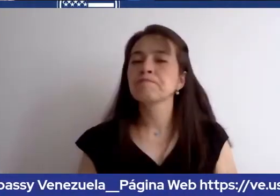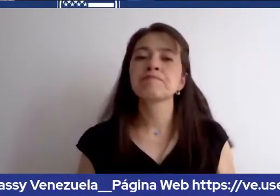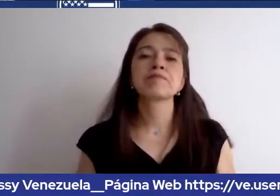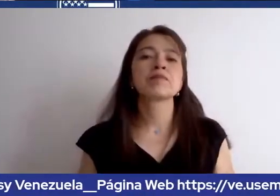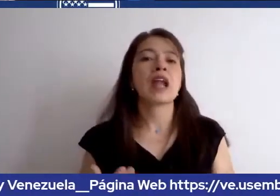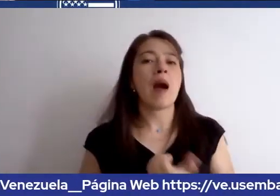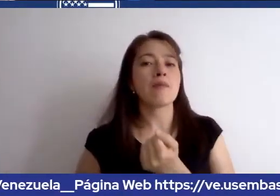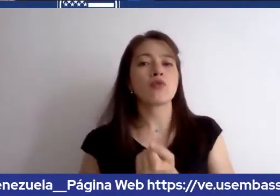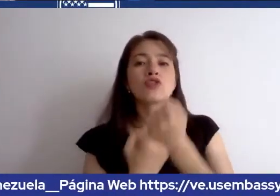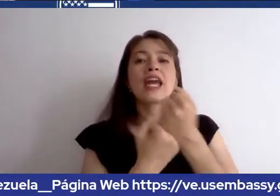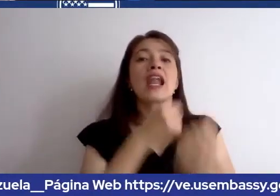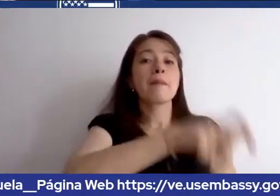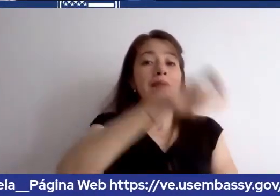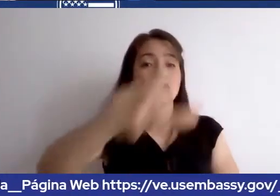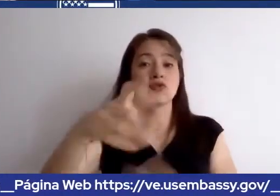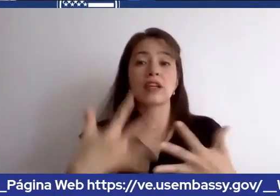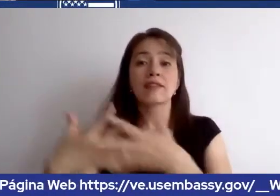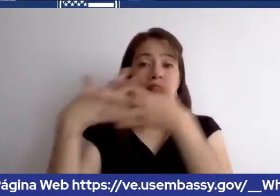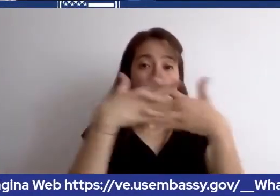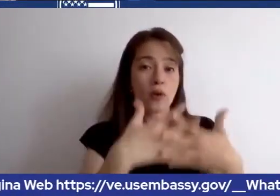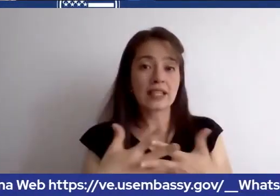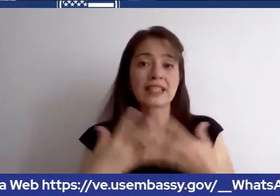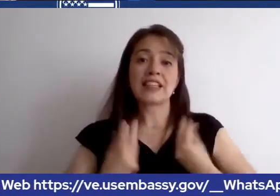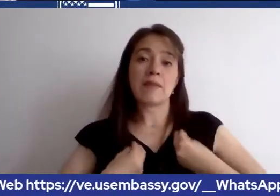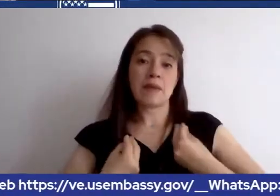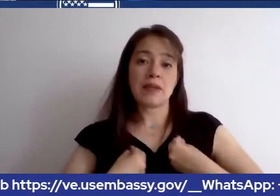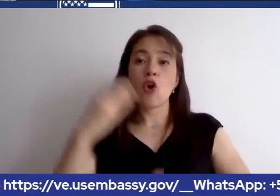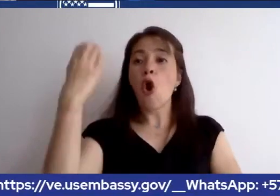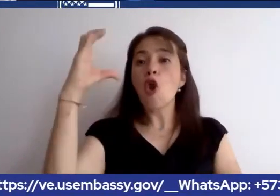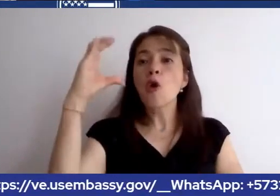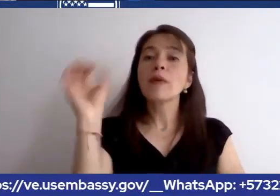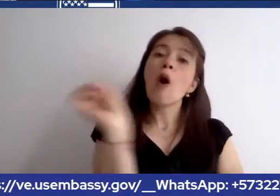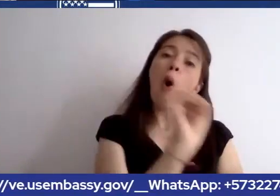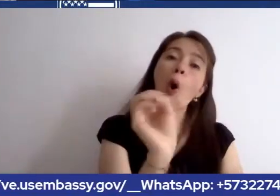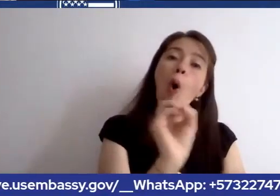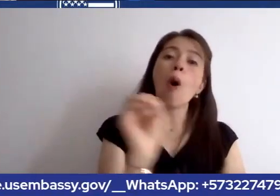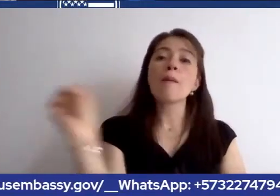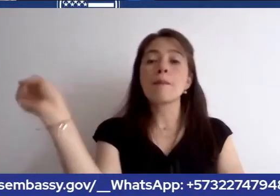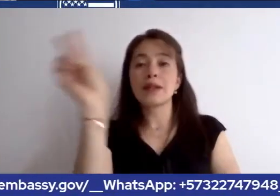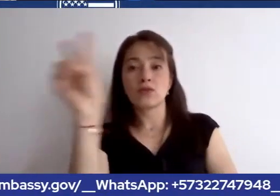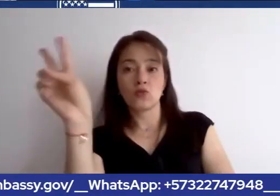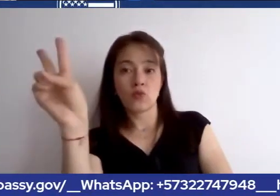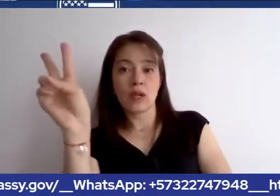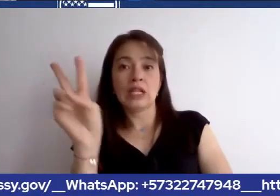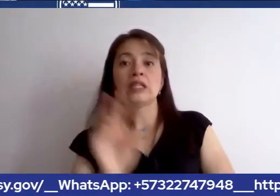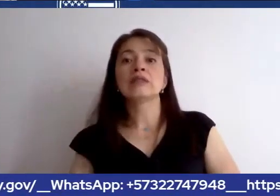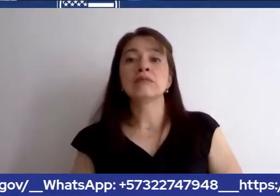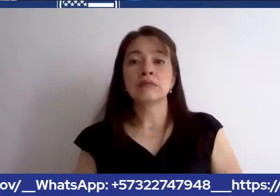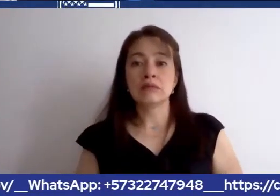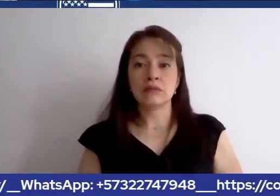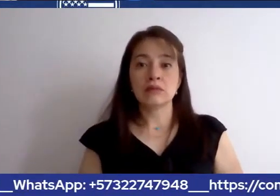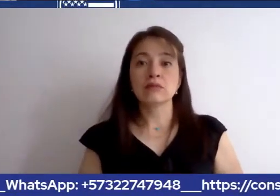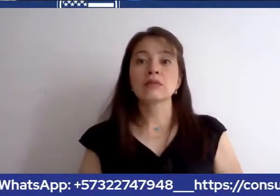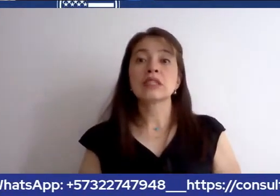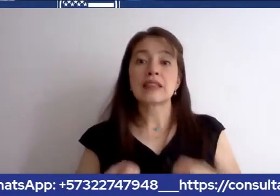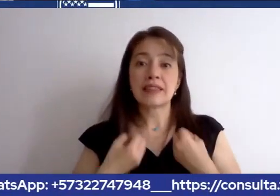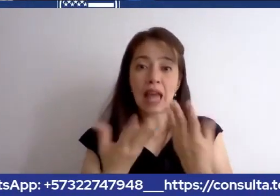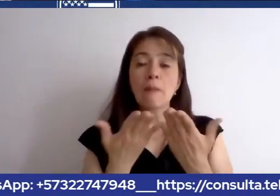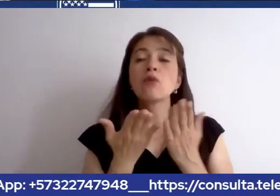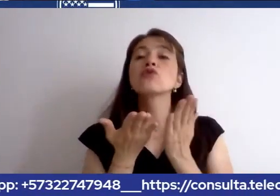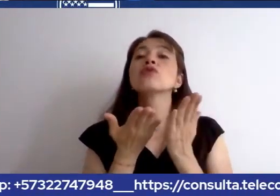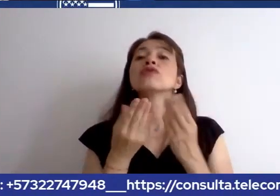americanos estadounidenses en colombia en venezuela incluyendo servicios de